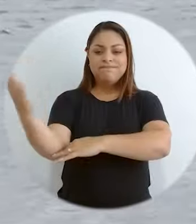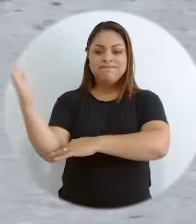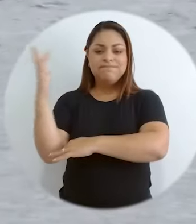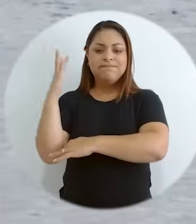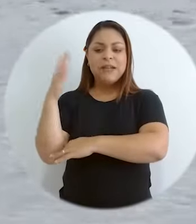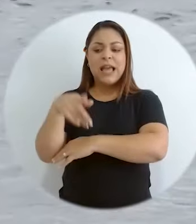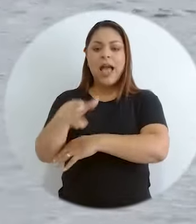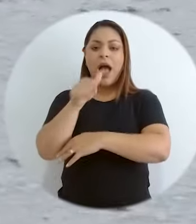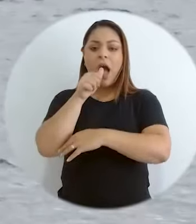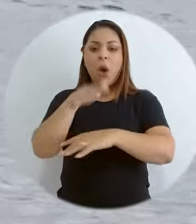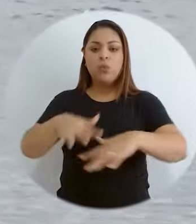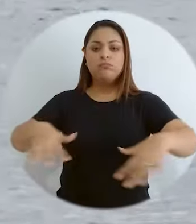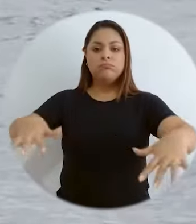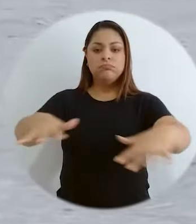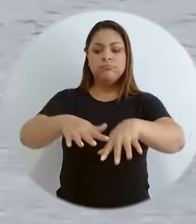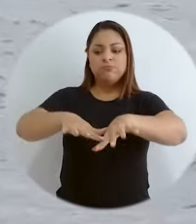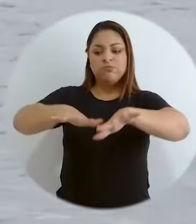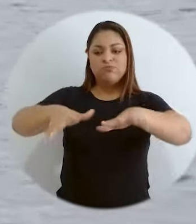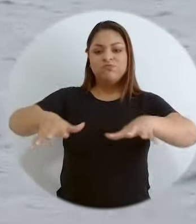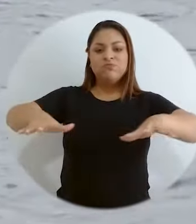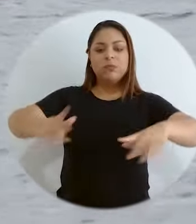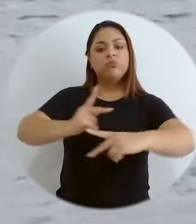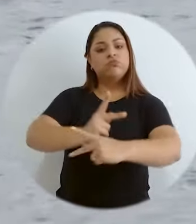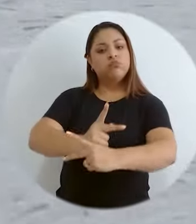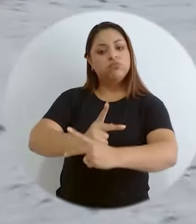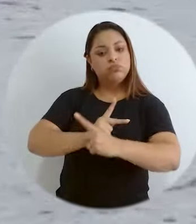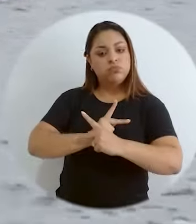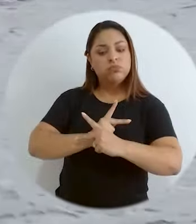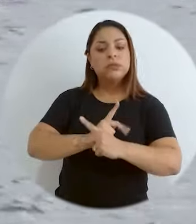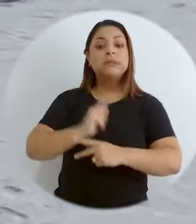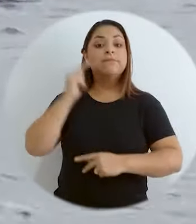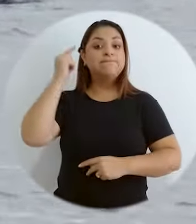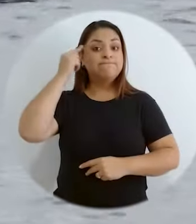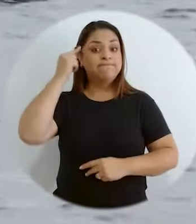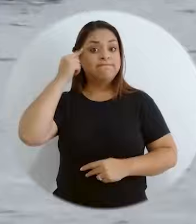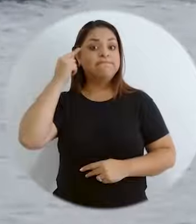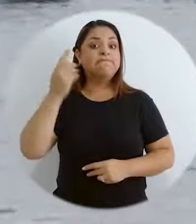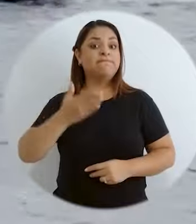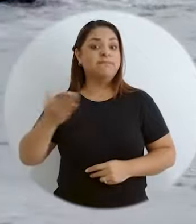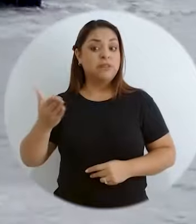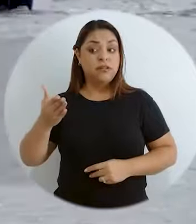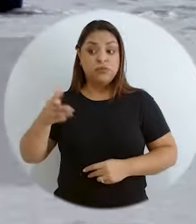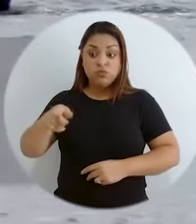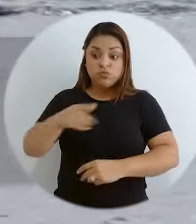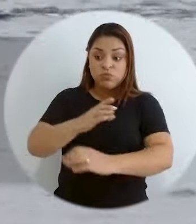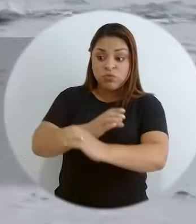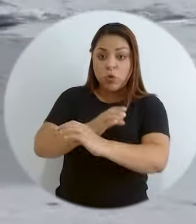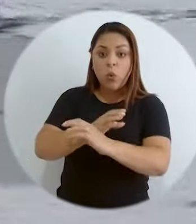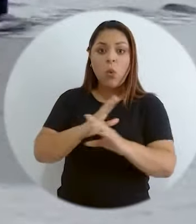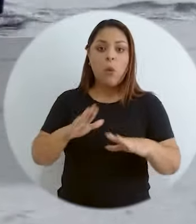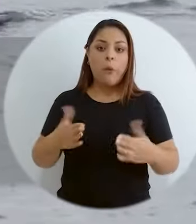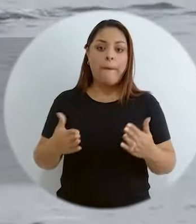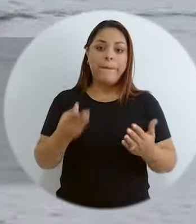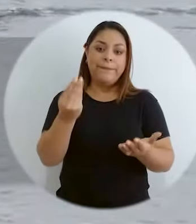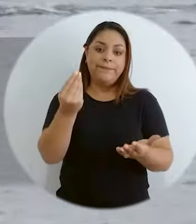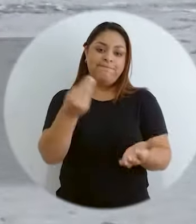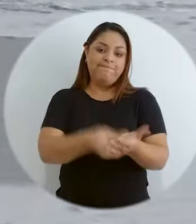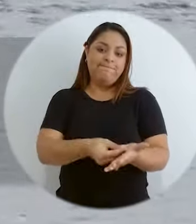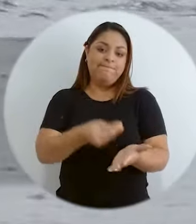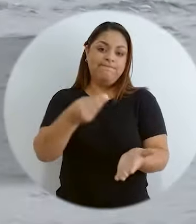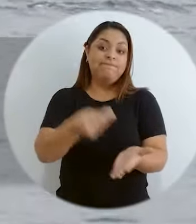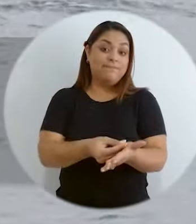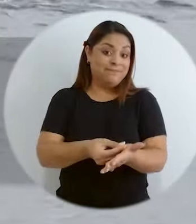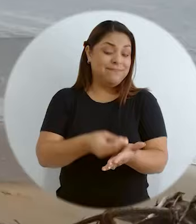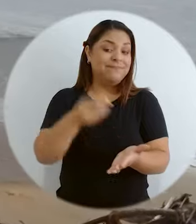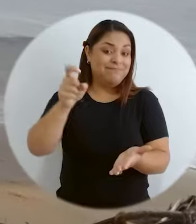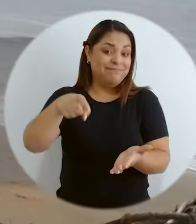biodiversidad, de esas áreas marinas protegidas, y el país tiene que pensar en que para conservar